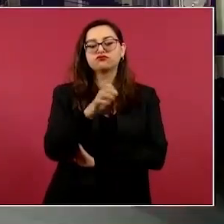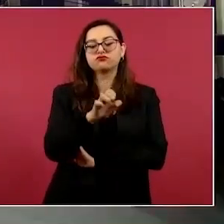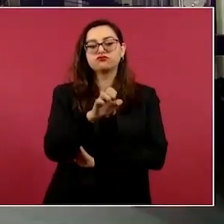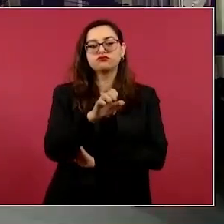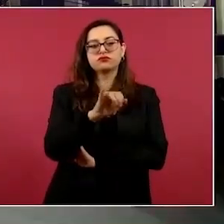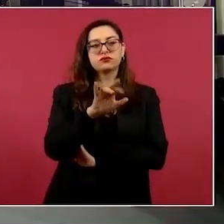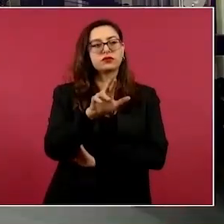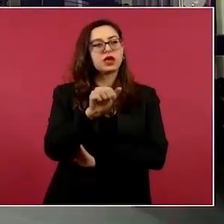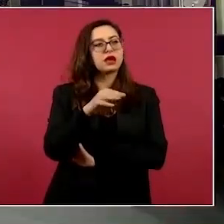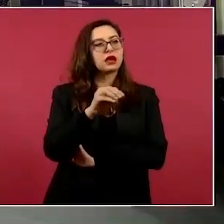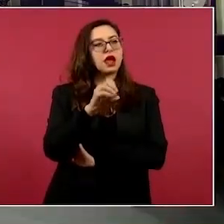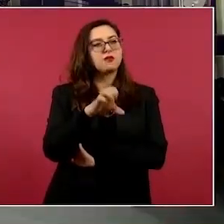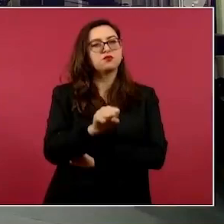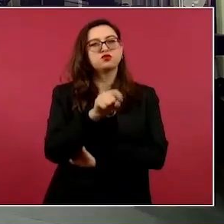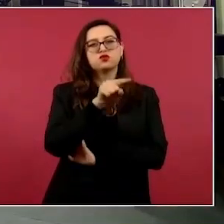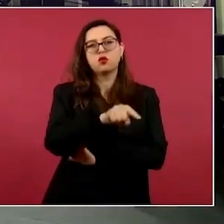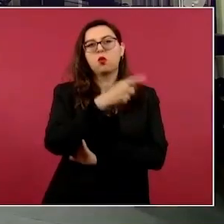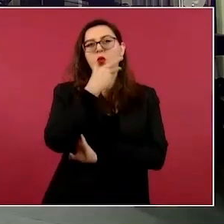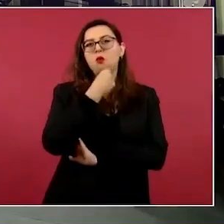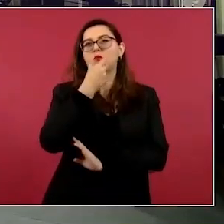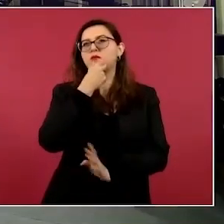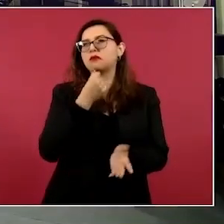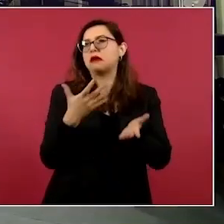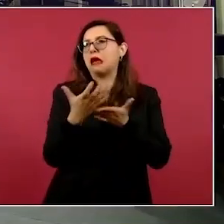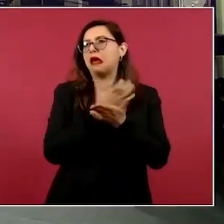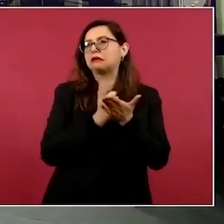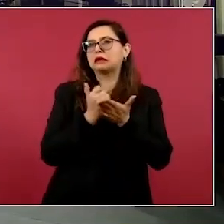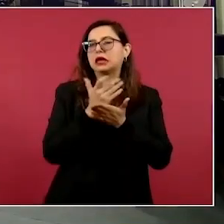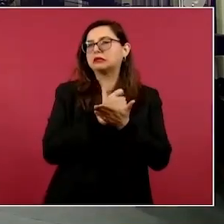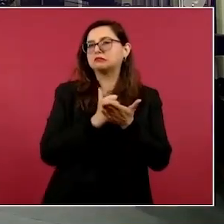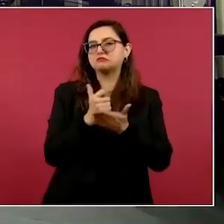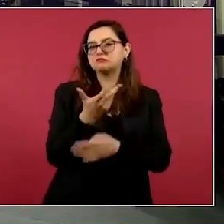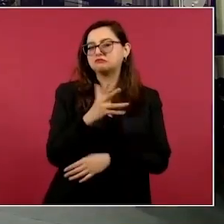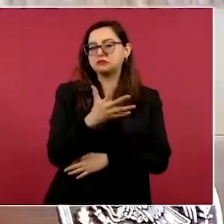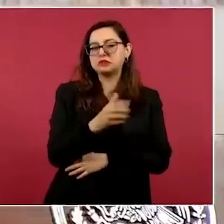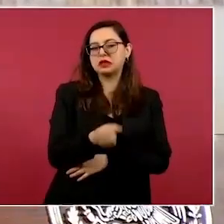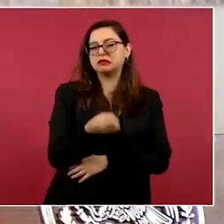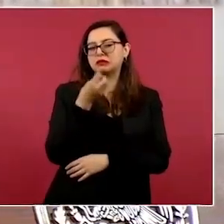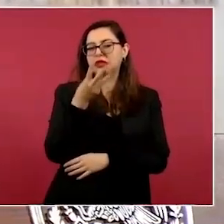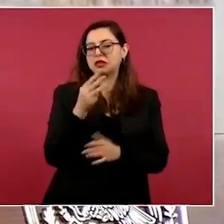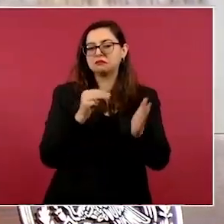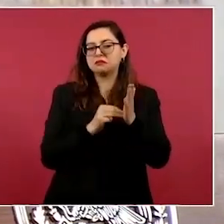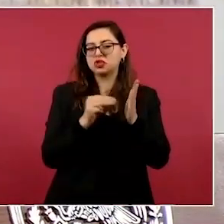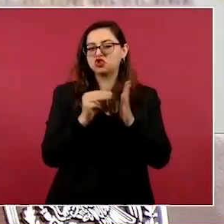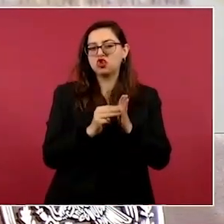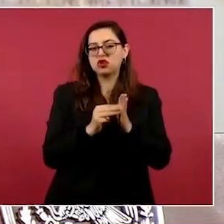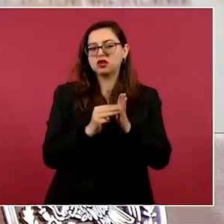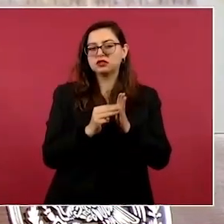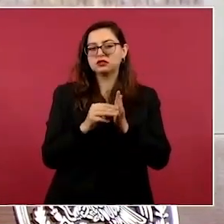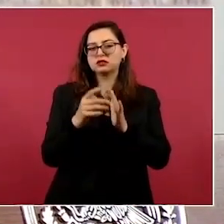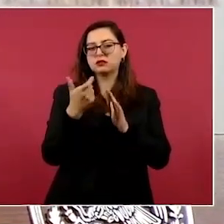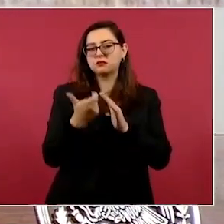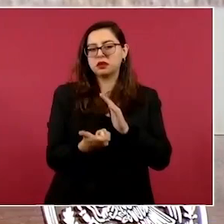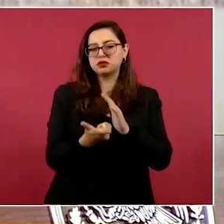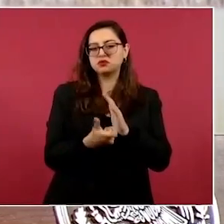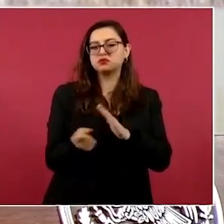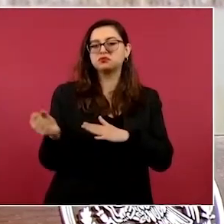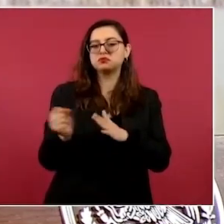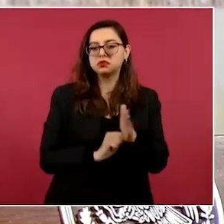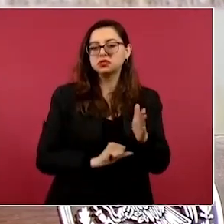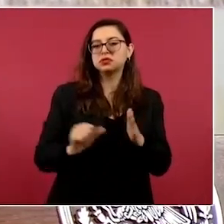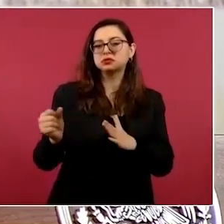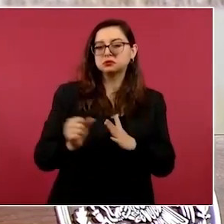debe de ganar como tres millones de pesos mensuales.